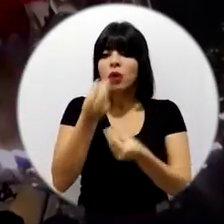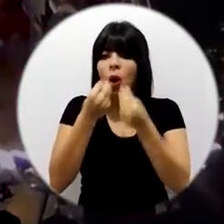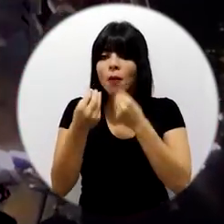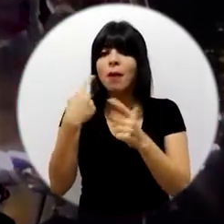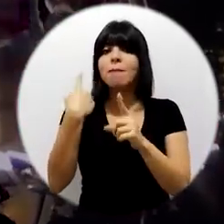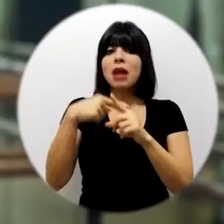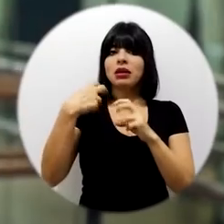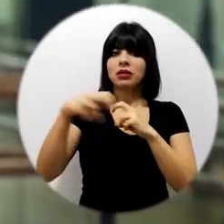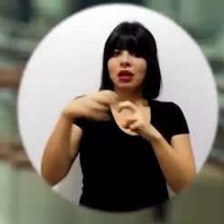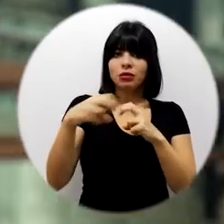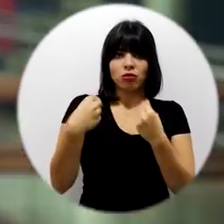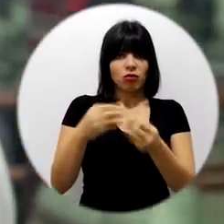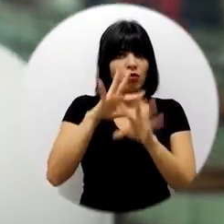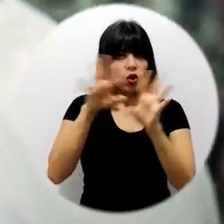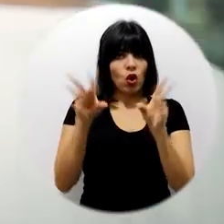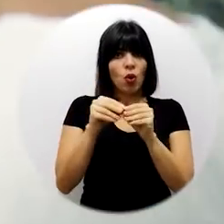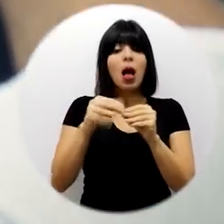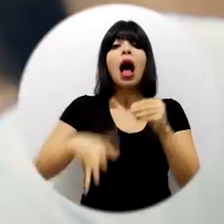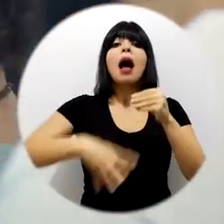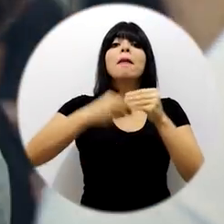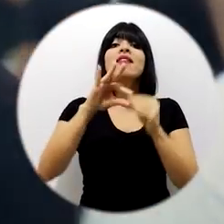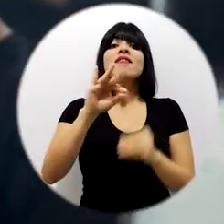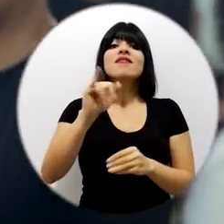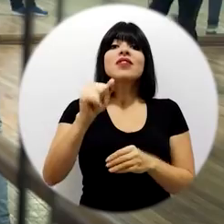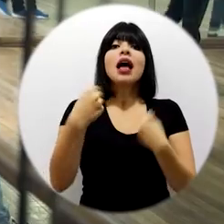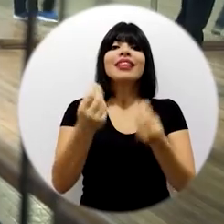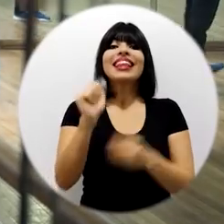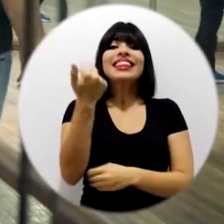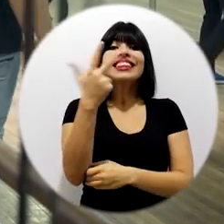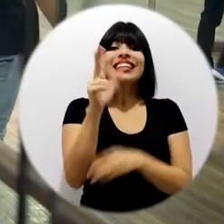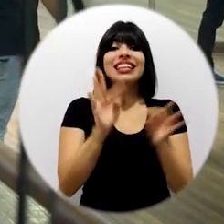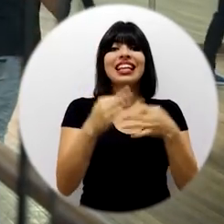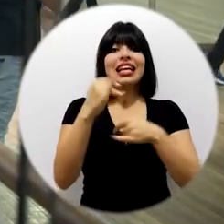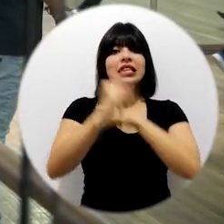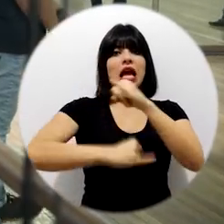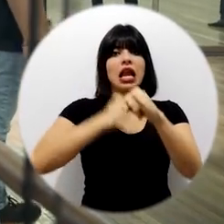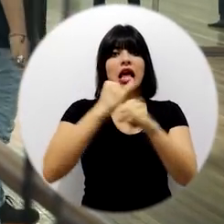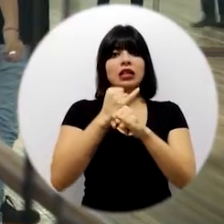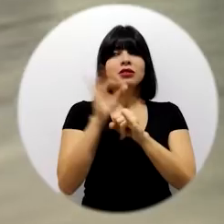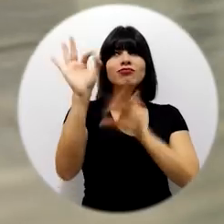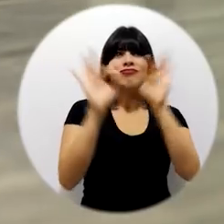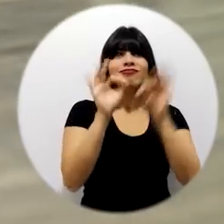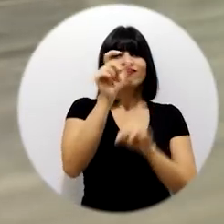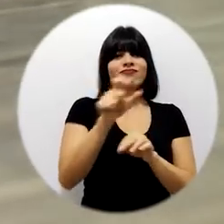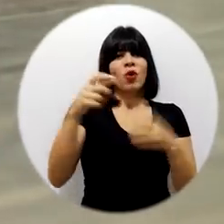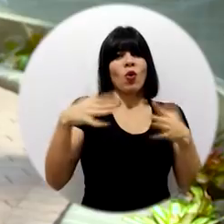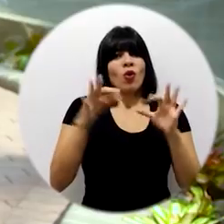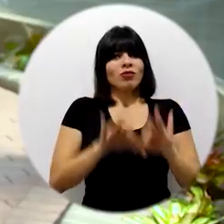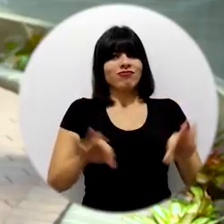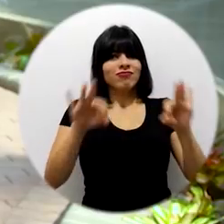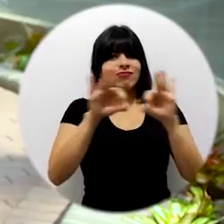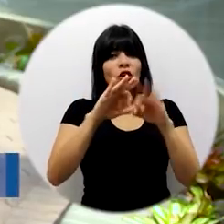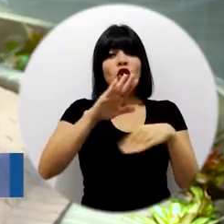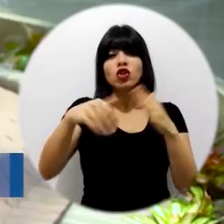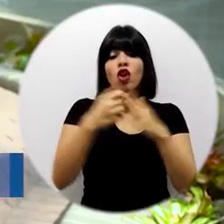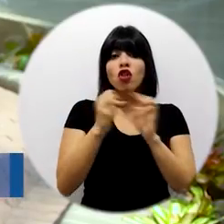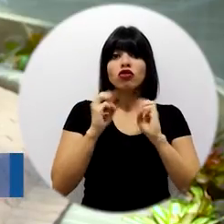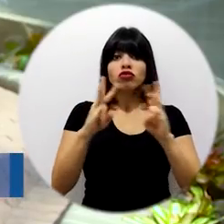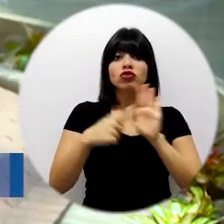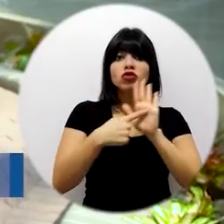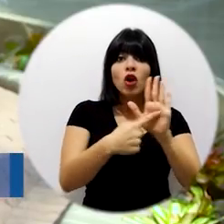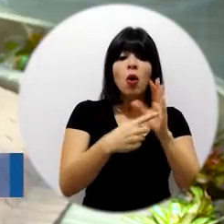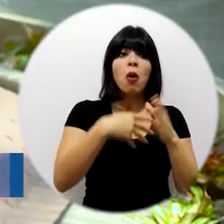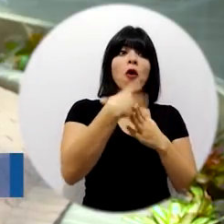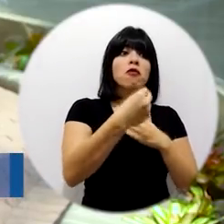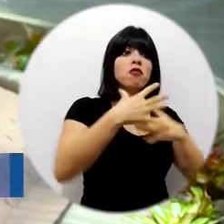el transporte. Además, el FIA ofrecerá 13 talleres internacionales con invitados de lujo. Todos los espectáculos, tanto